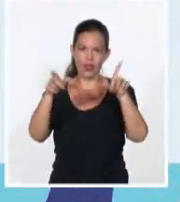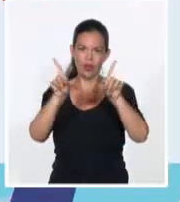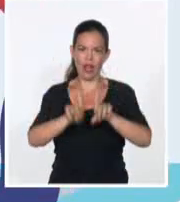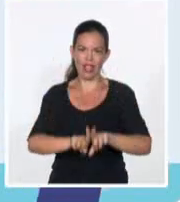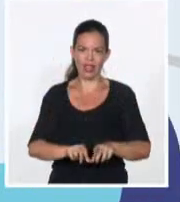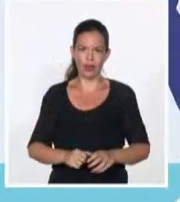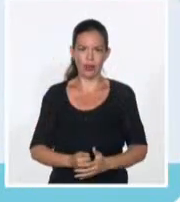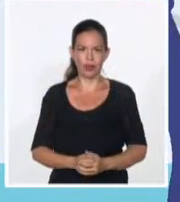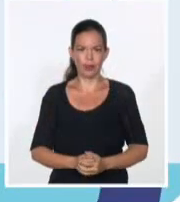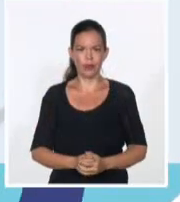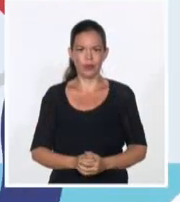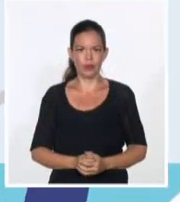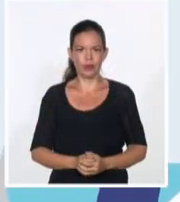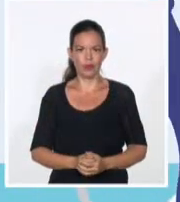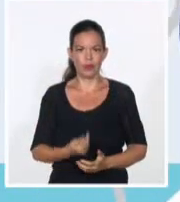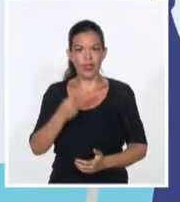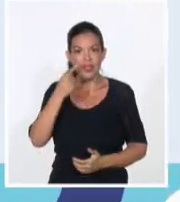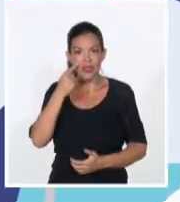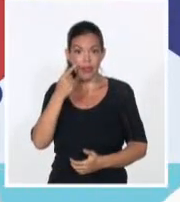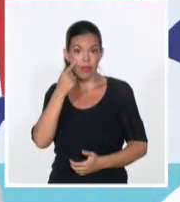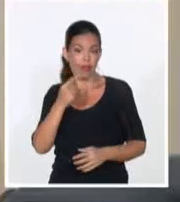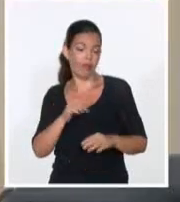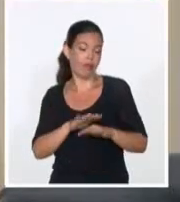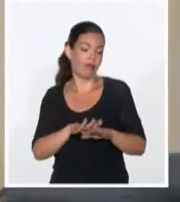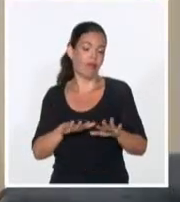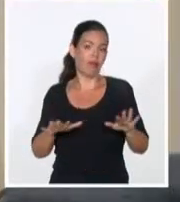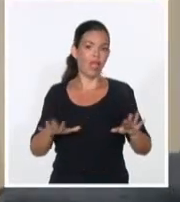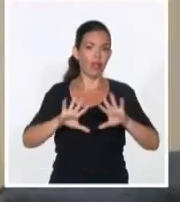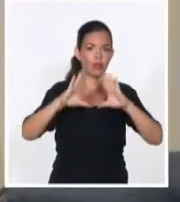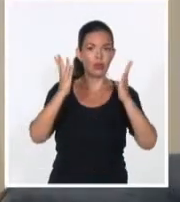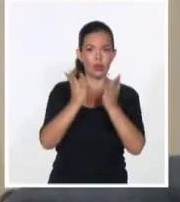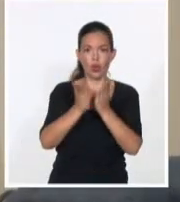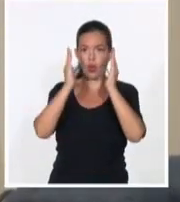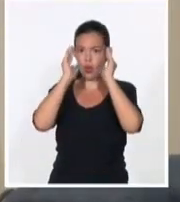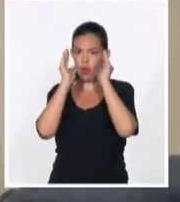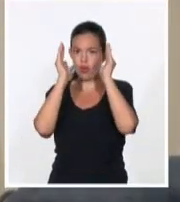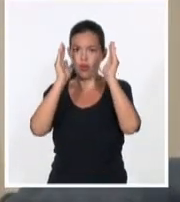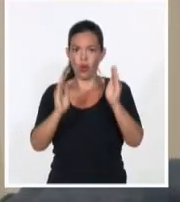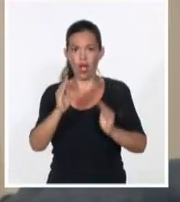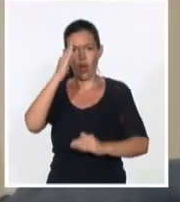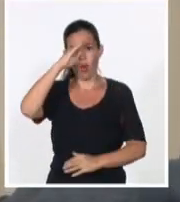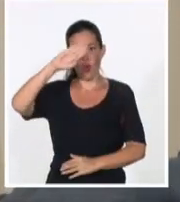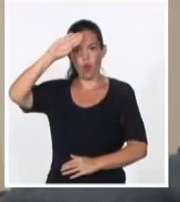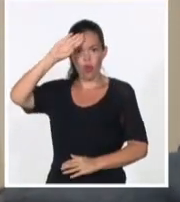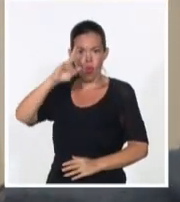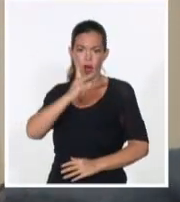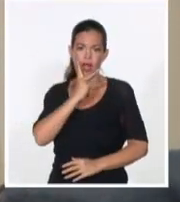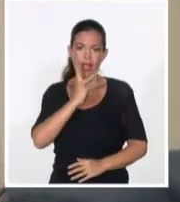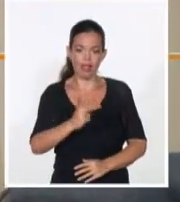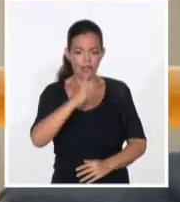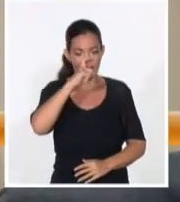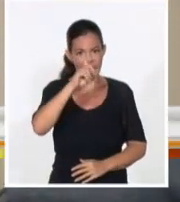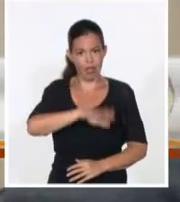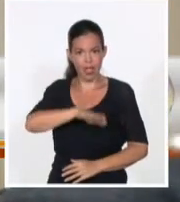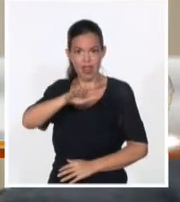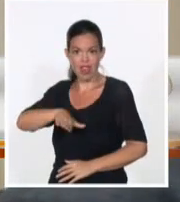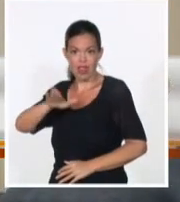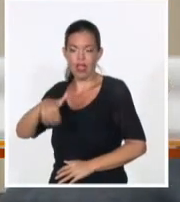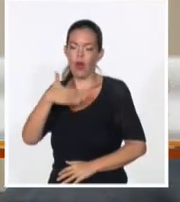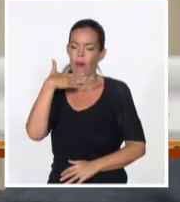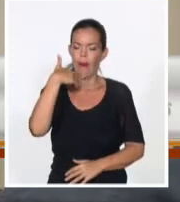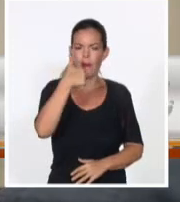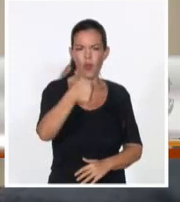los escenarios que se proyectan para la niñez en Cuba, creo que son esperanzadores.